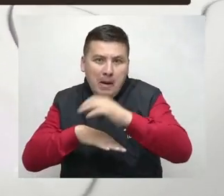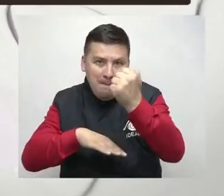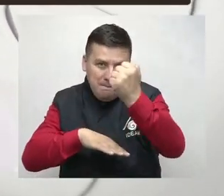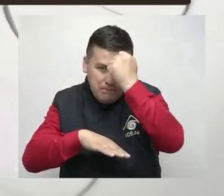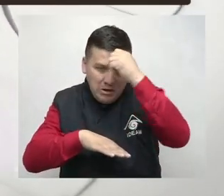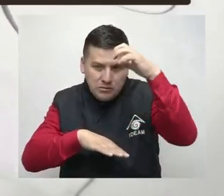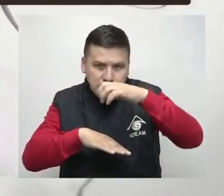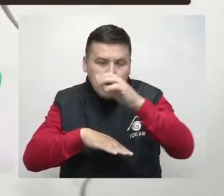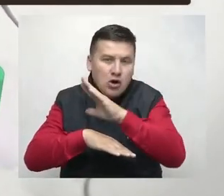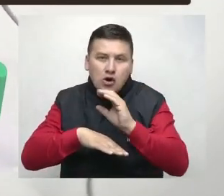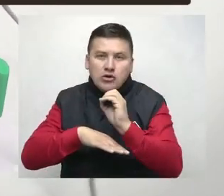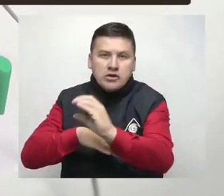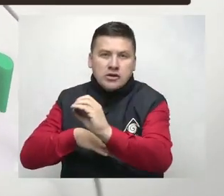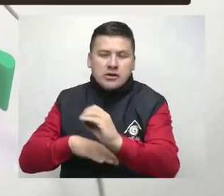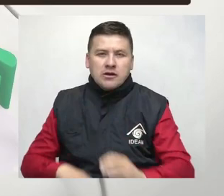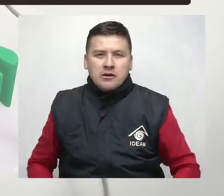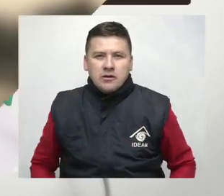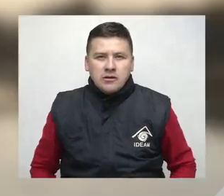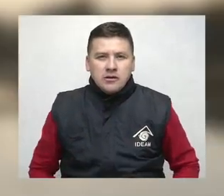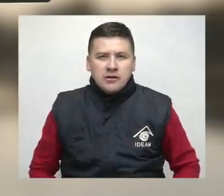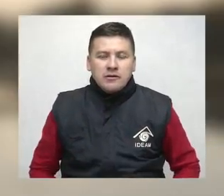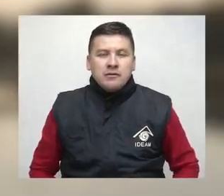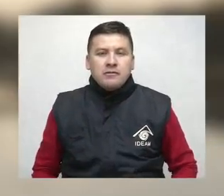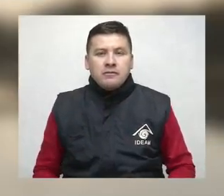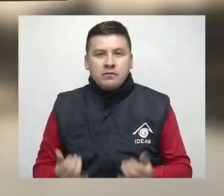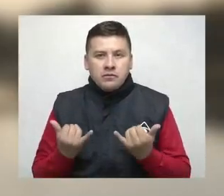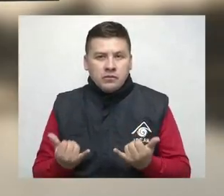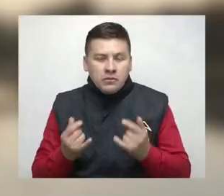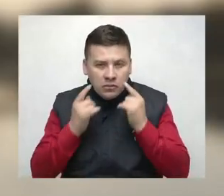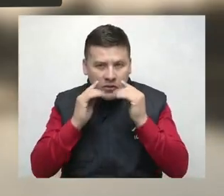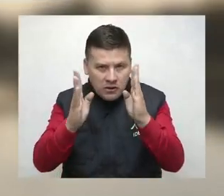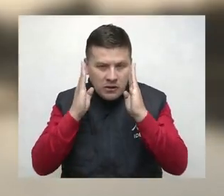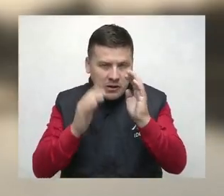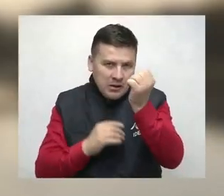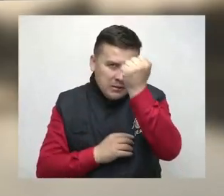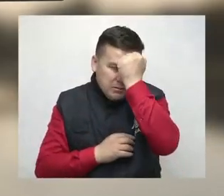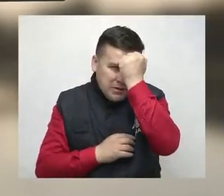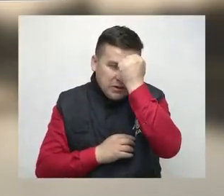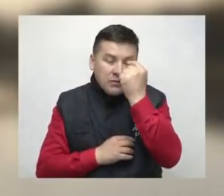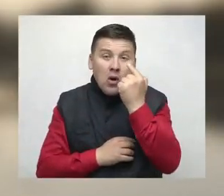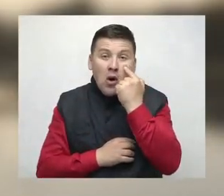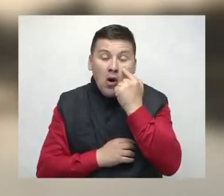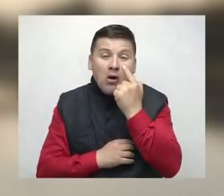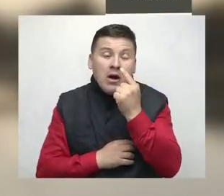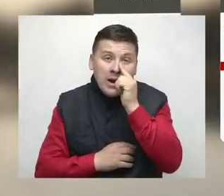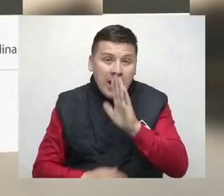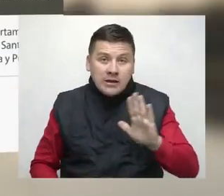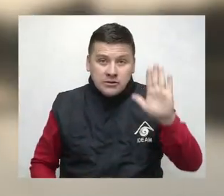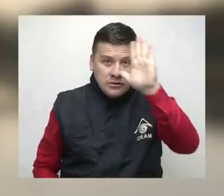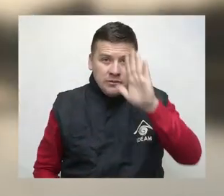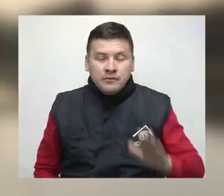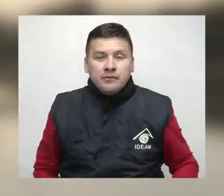noroccidente de la sabana. Ahora, mucha atención a las principales alertas para hoy a nivel nacional.